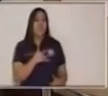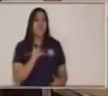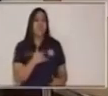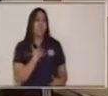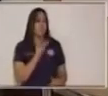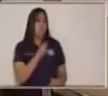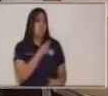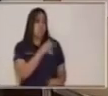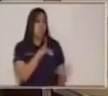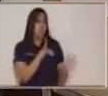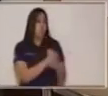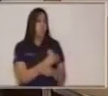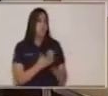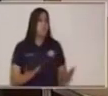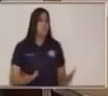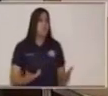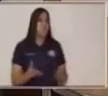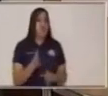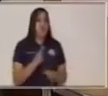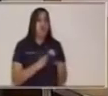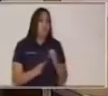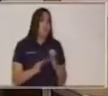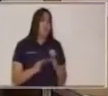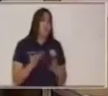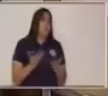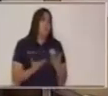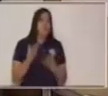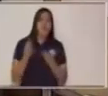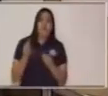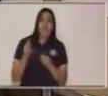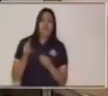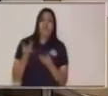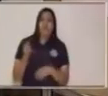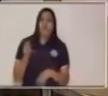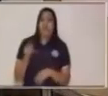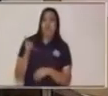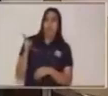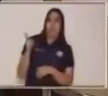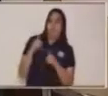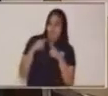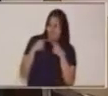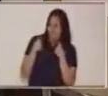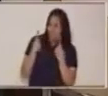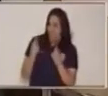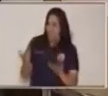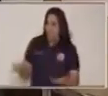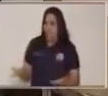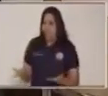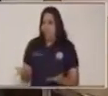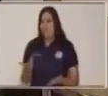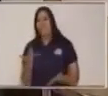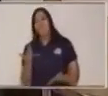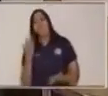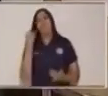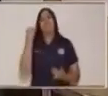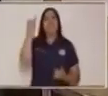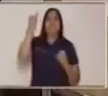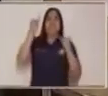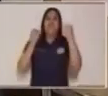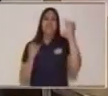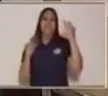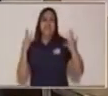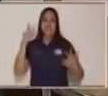de tanto miedo se pone feliz? ¿Las ideas se